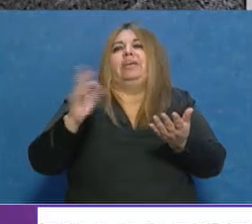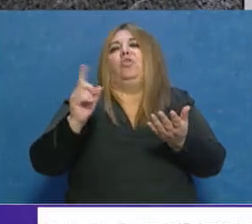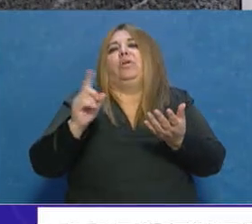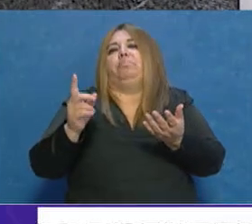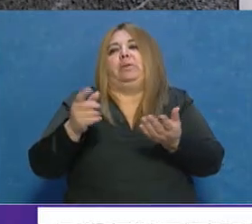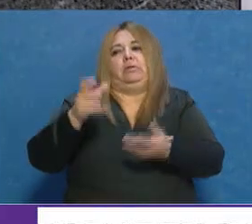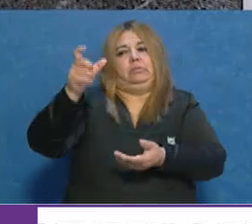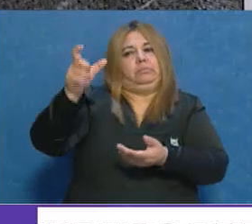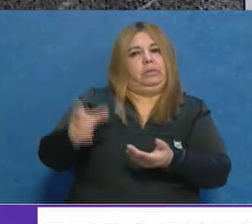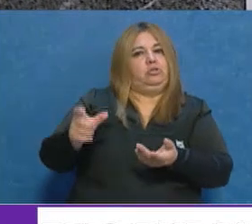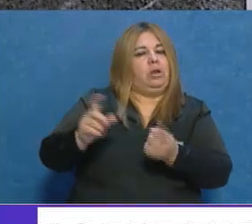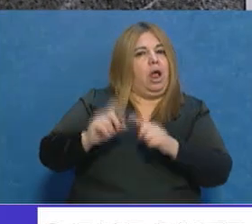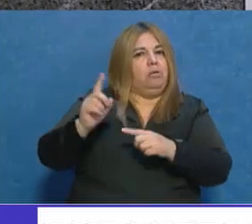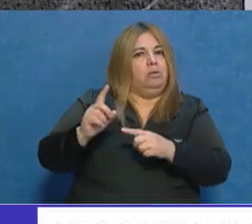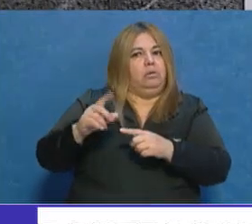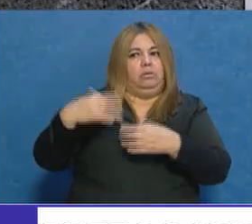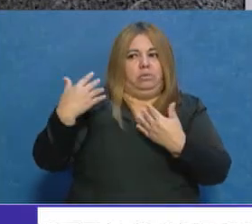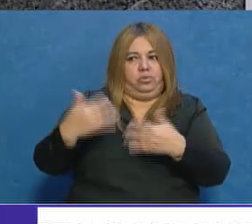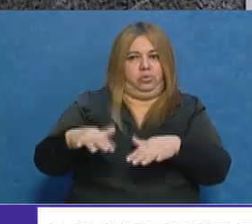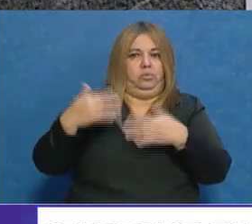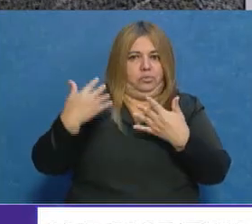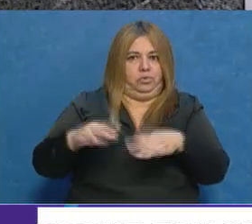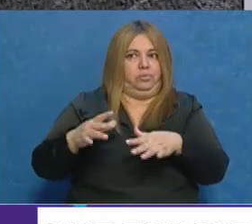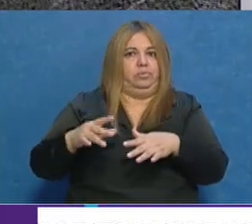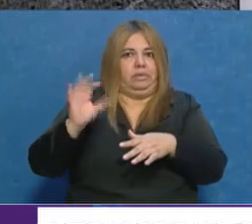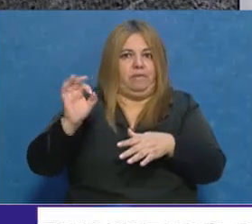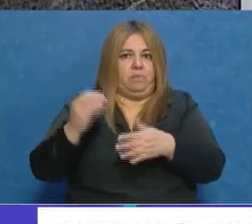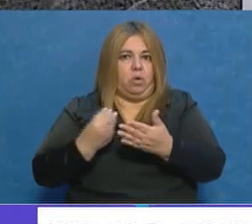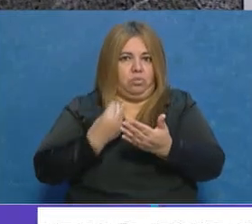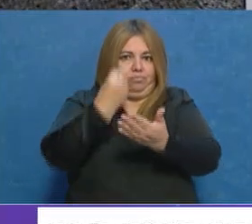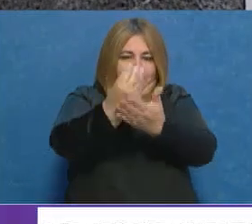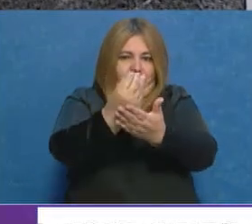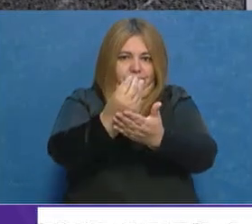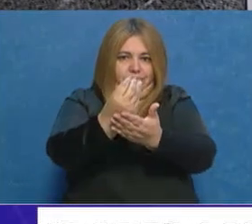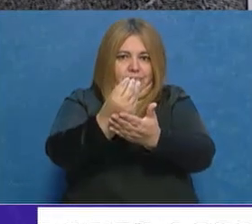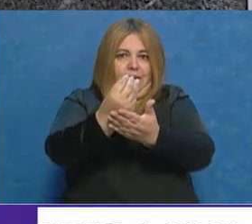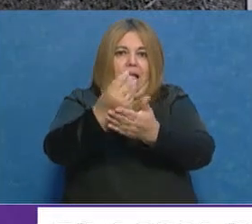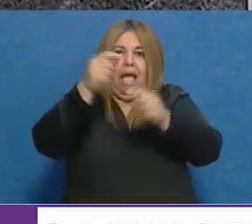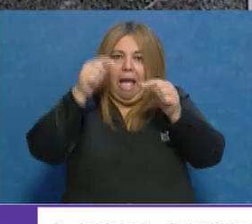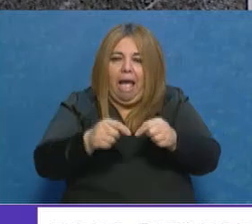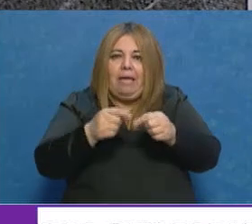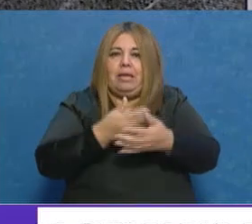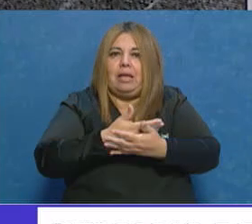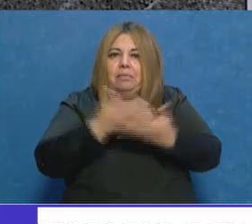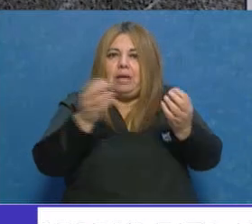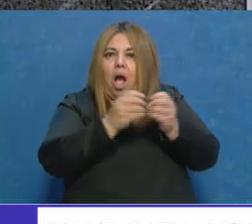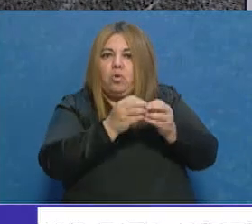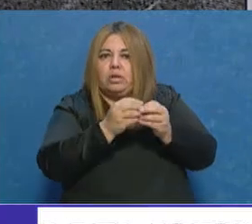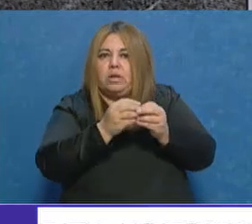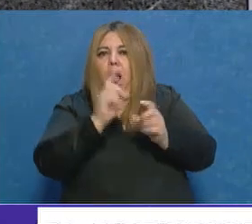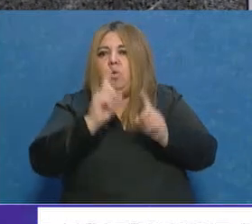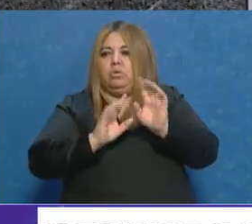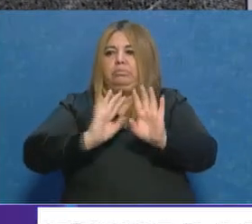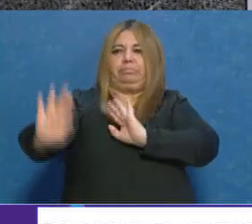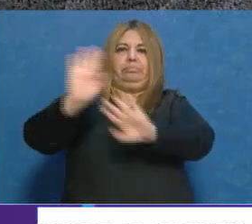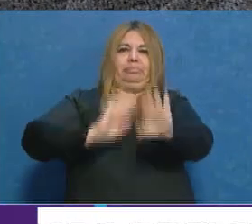candidatura de algún integrante a la justicia provincial. Es decir, allí es donde surgen los rechazos y